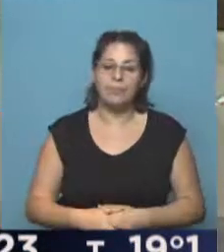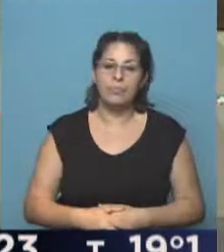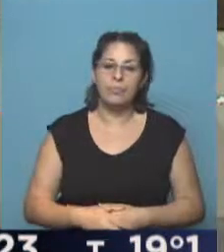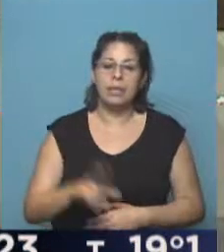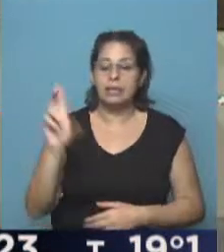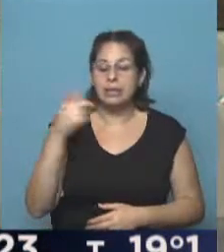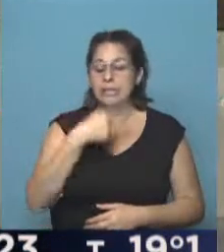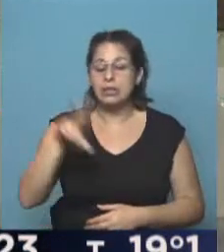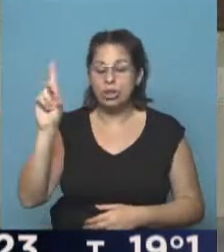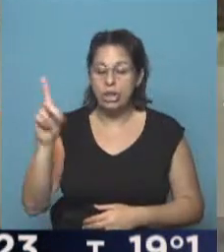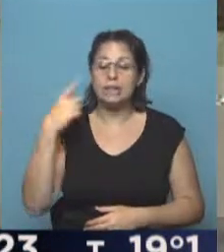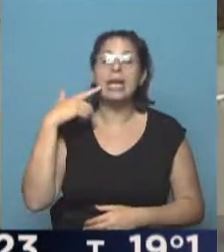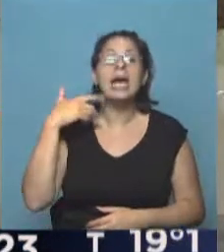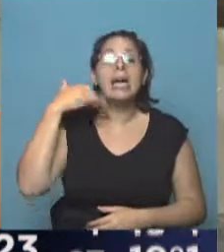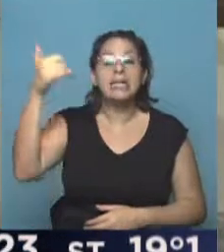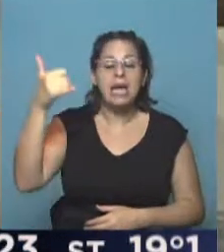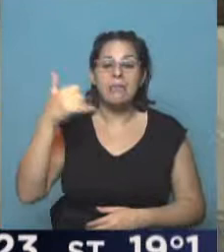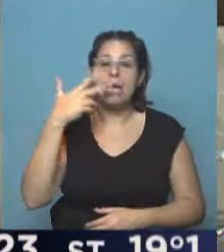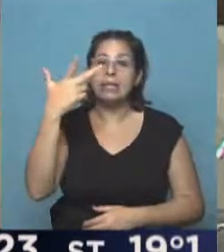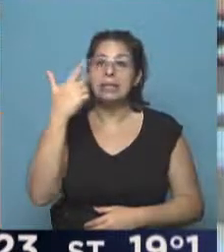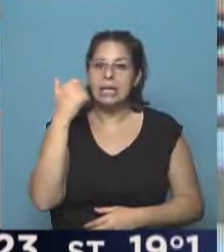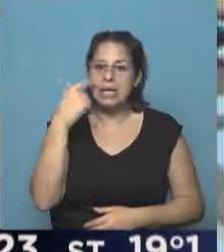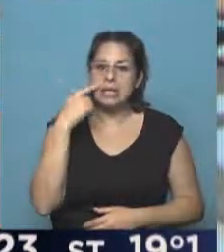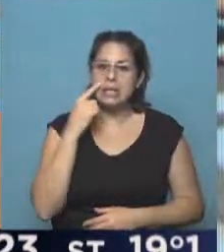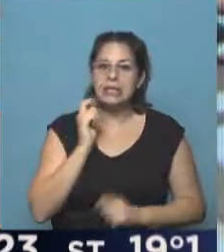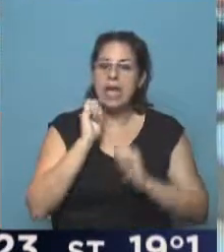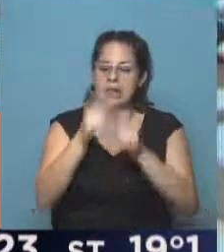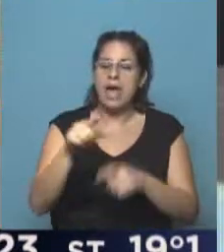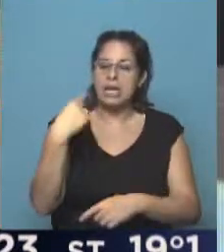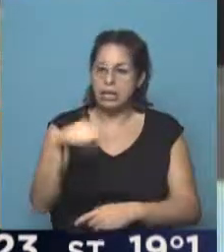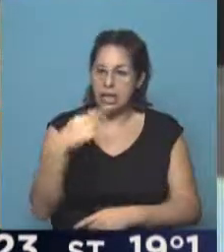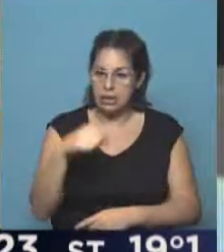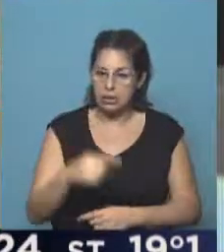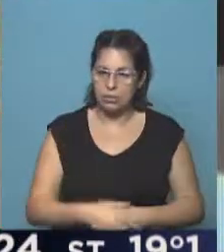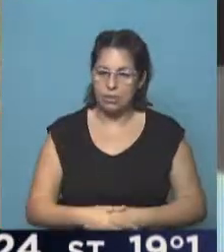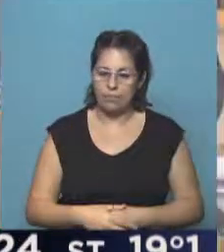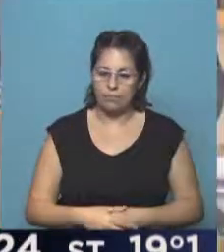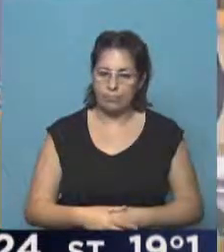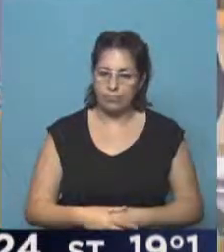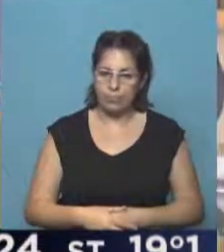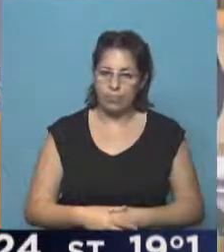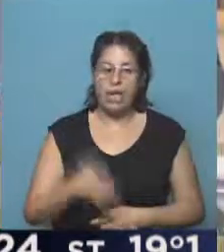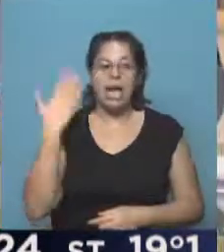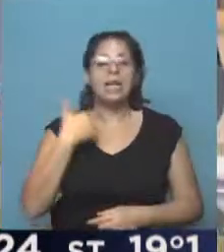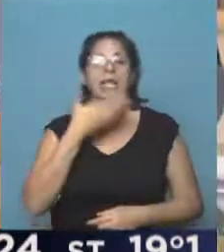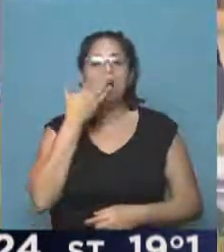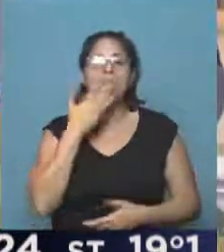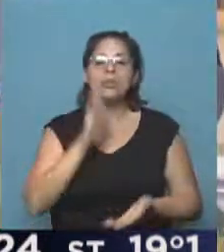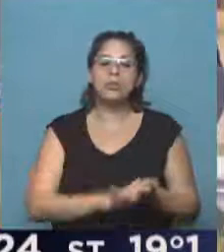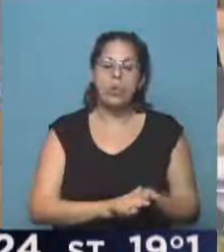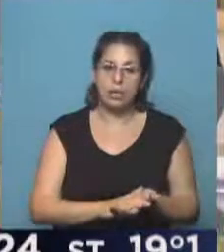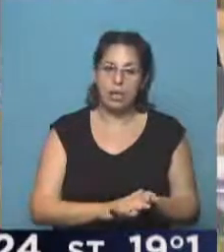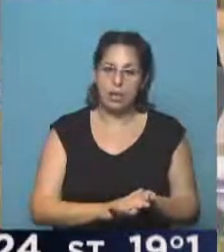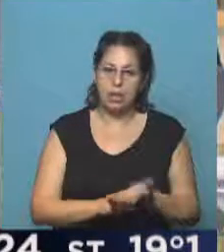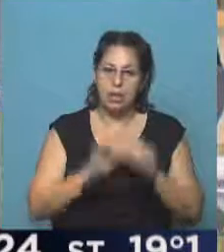ANSES, ahí sacan un turno, y en los tres días ya les damos el crédito una vez que se atienden las oficinas. Bueno, recién estábamos hablando de las visitas